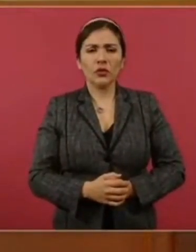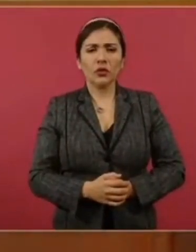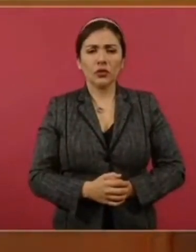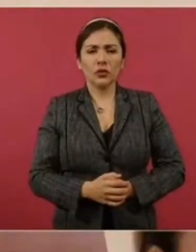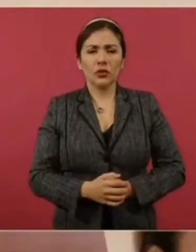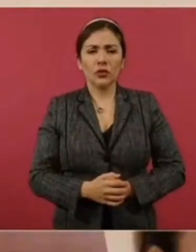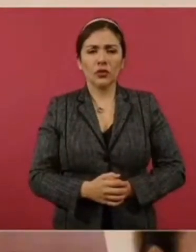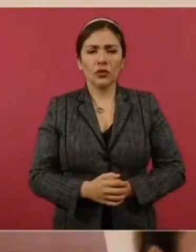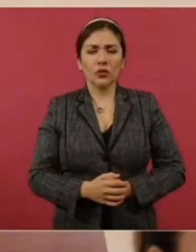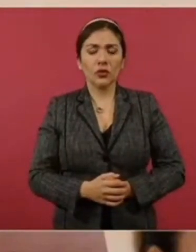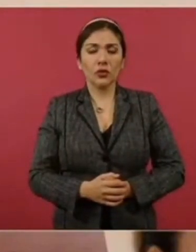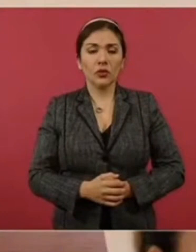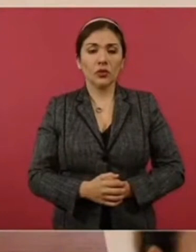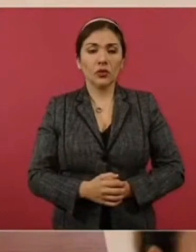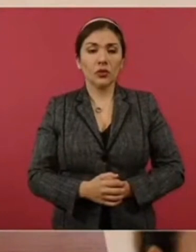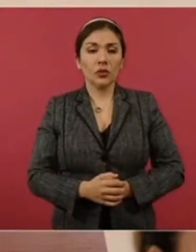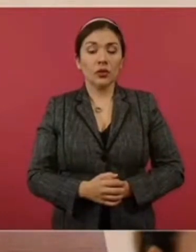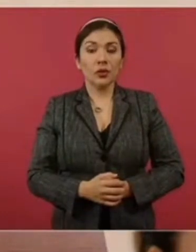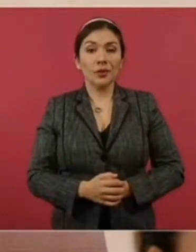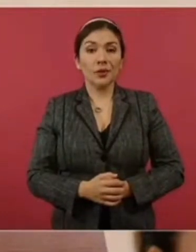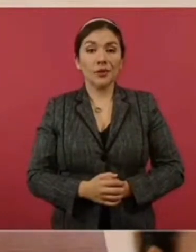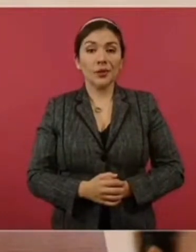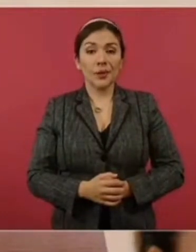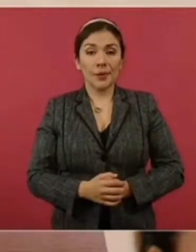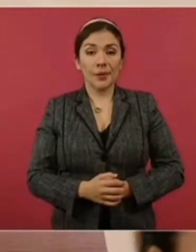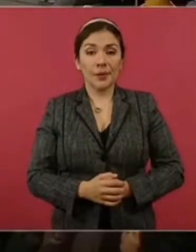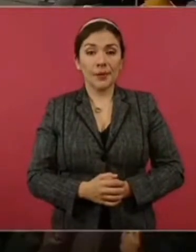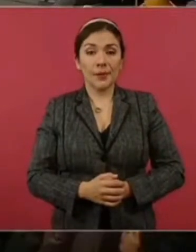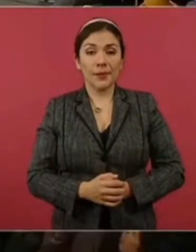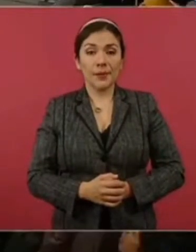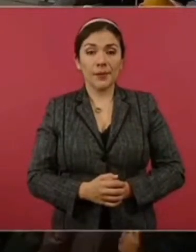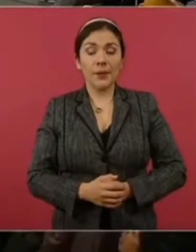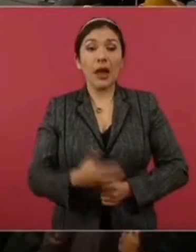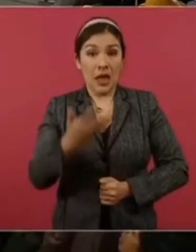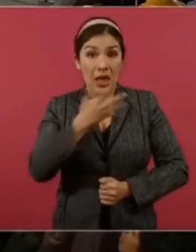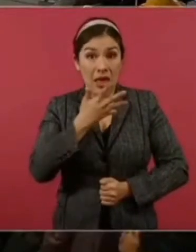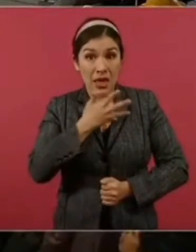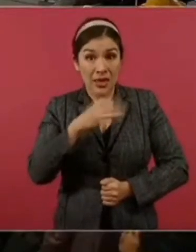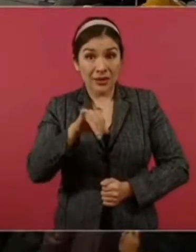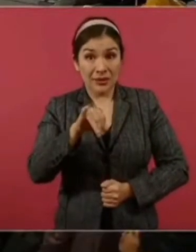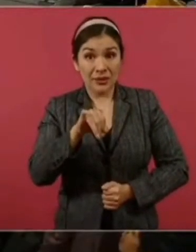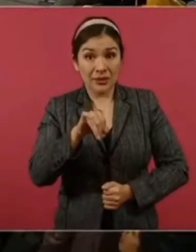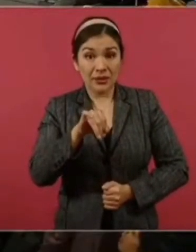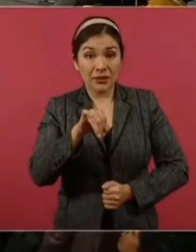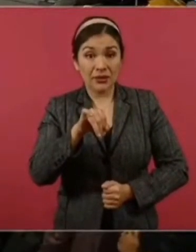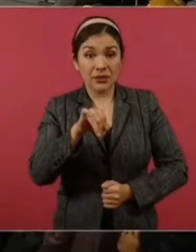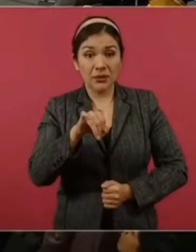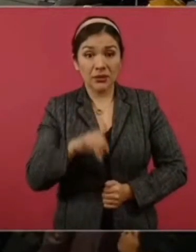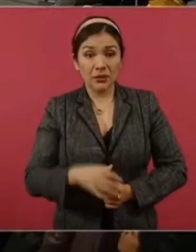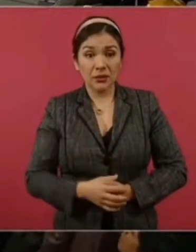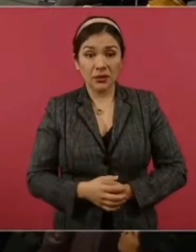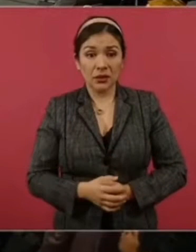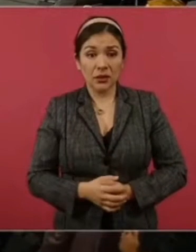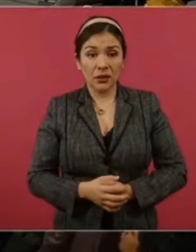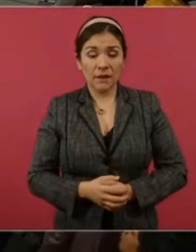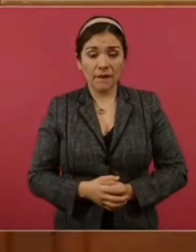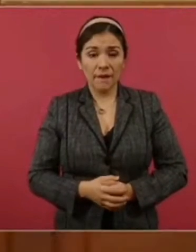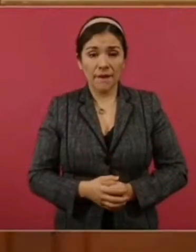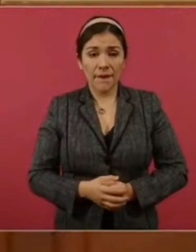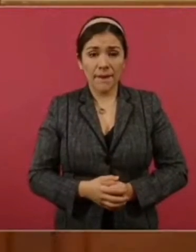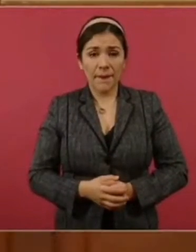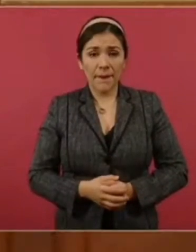por eso no lo vimos ahorita pero sí está lo que ve la autoridad fiscal